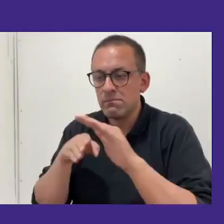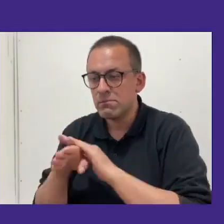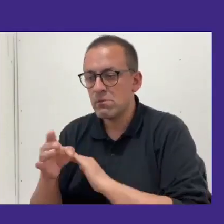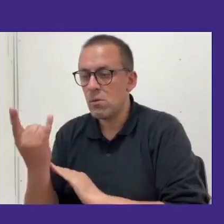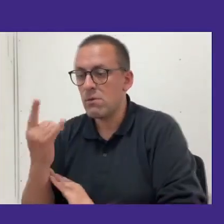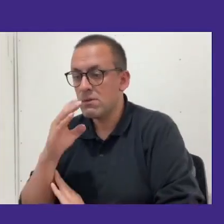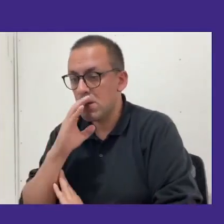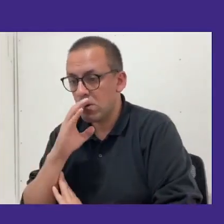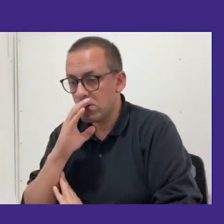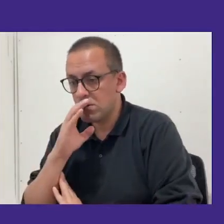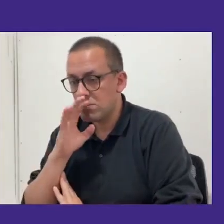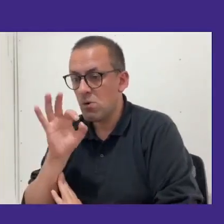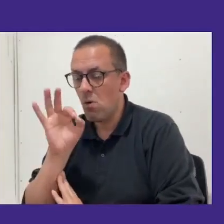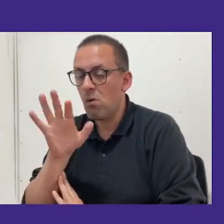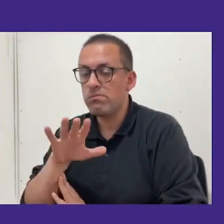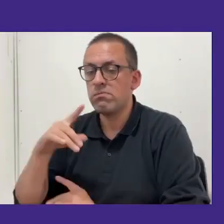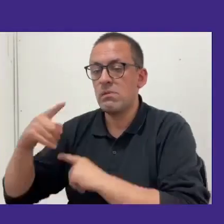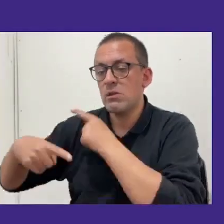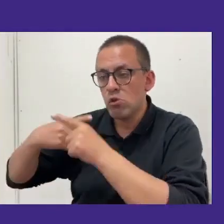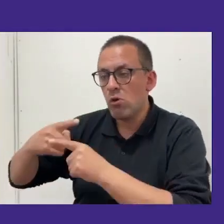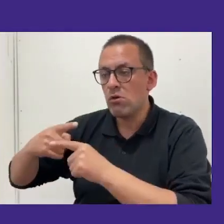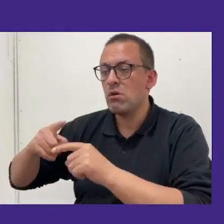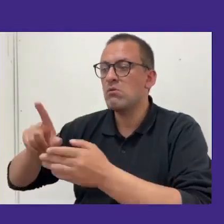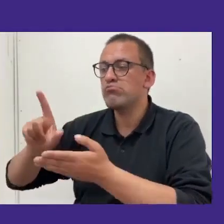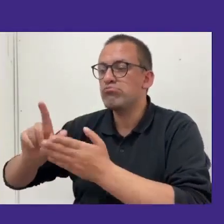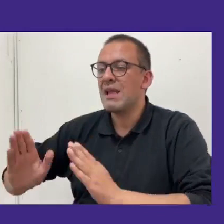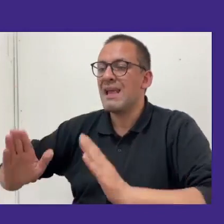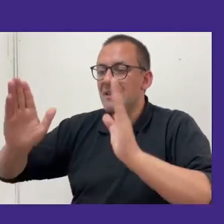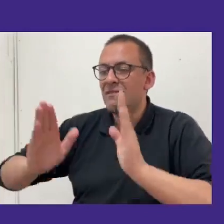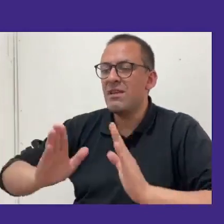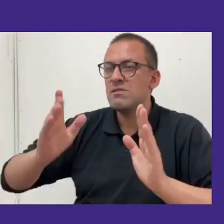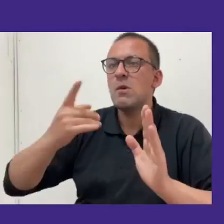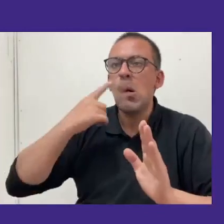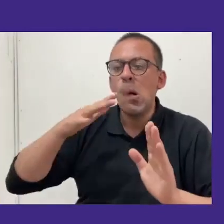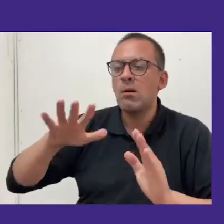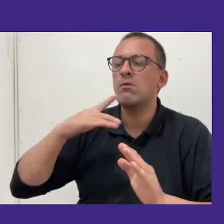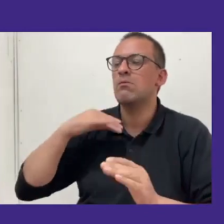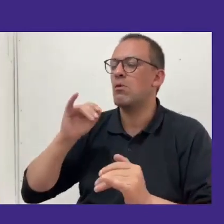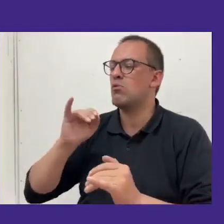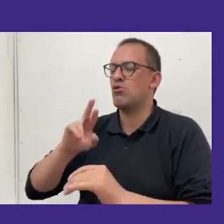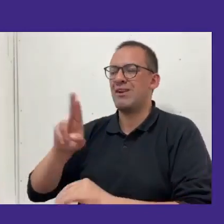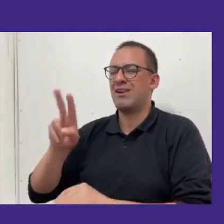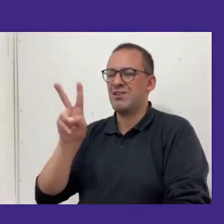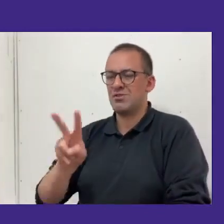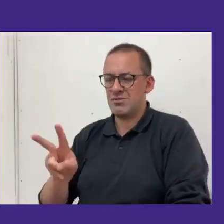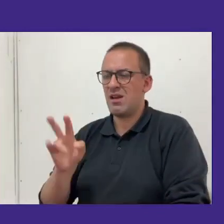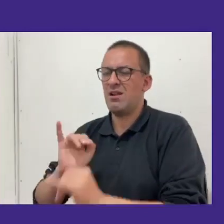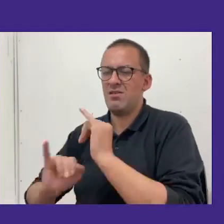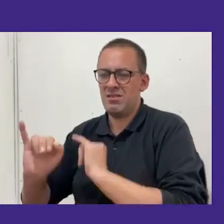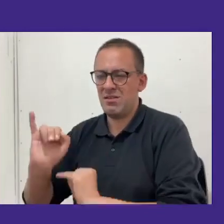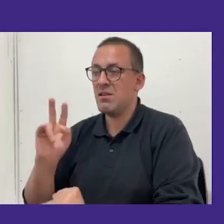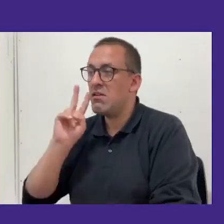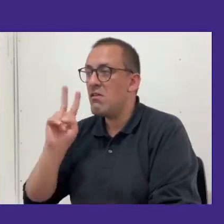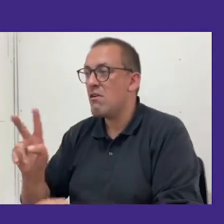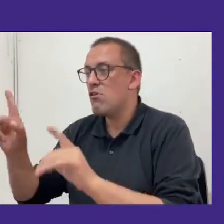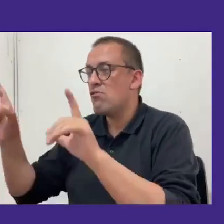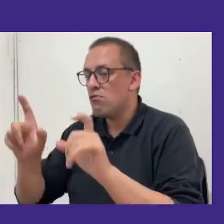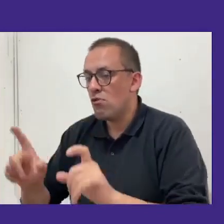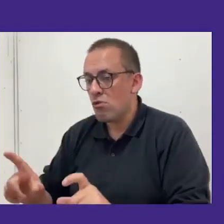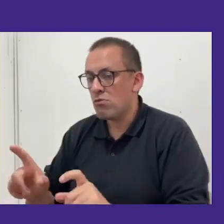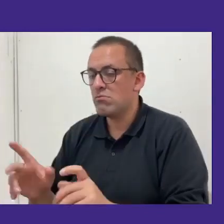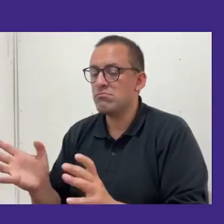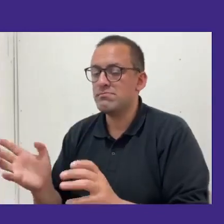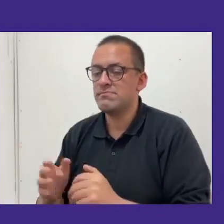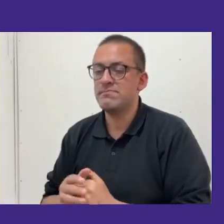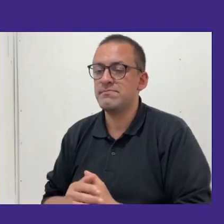Concepción, o a la historia, a la infraestructura, fue mediante redes sociales o páginas de internet, de DICE, DAF, CADE,